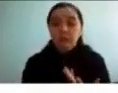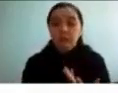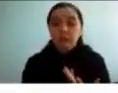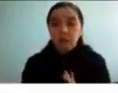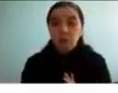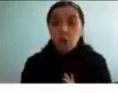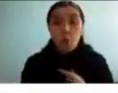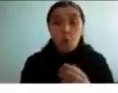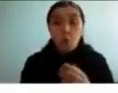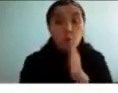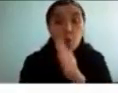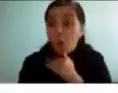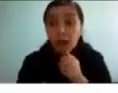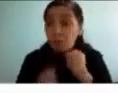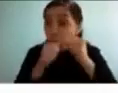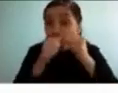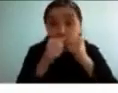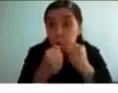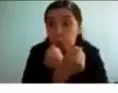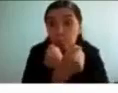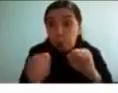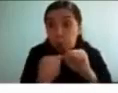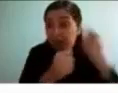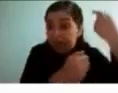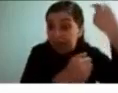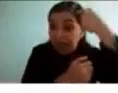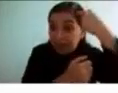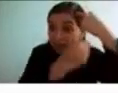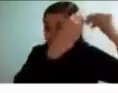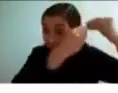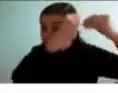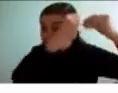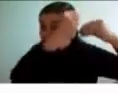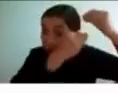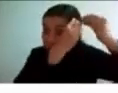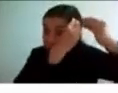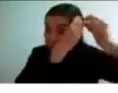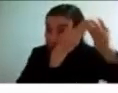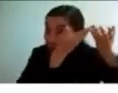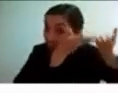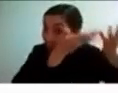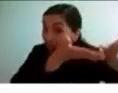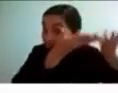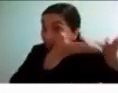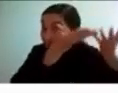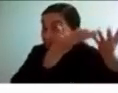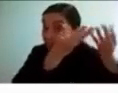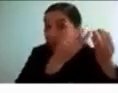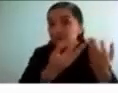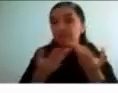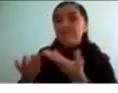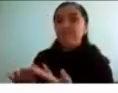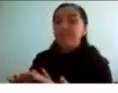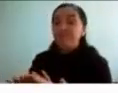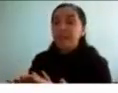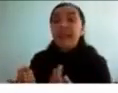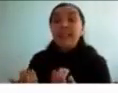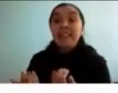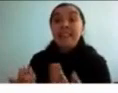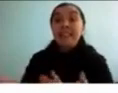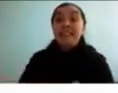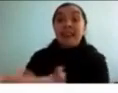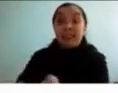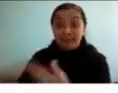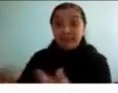recompensa interna por sí mismos requieren de mayor cantidad de recompensas o de reforzadores a largo plazo y aquí